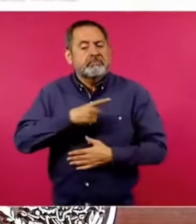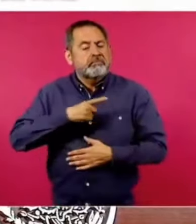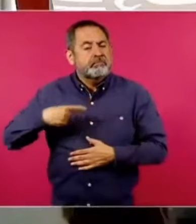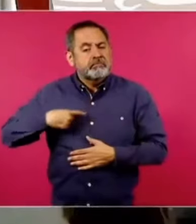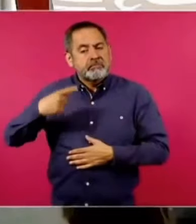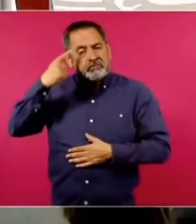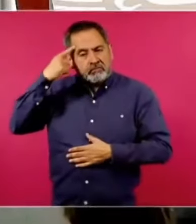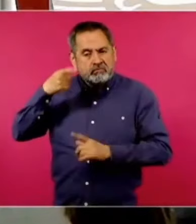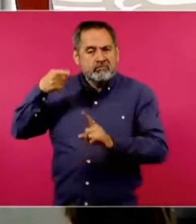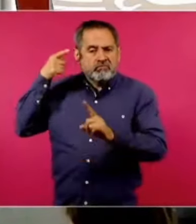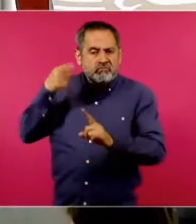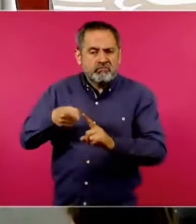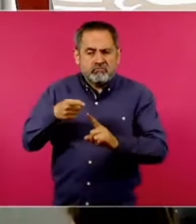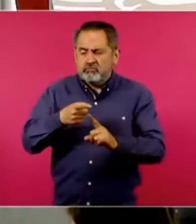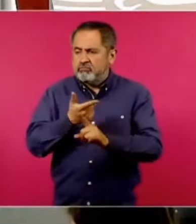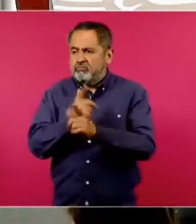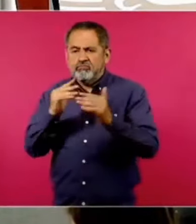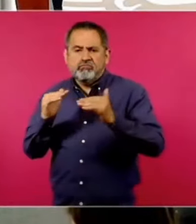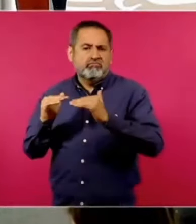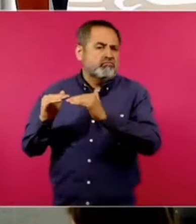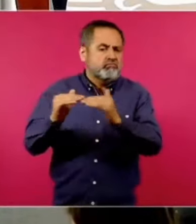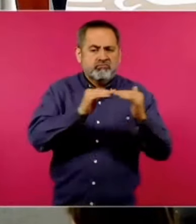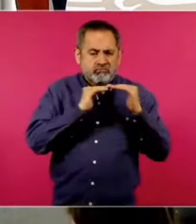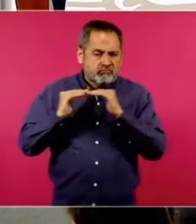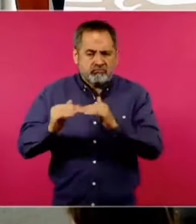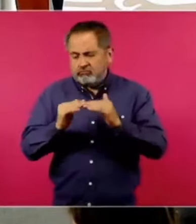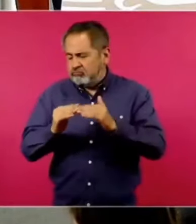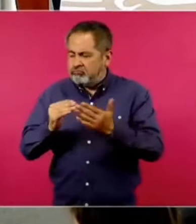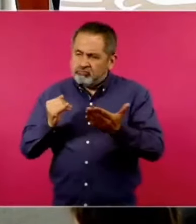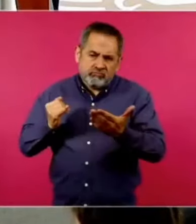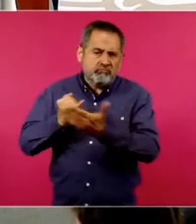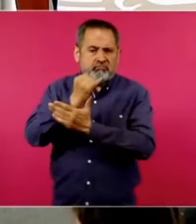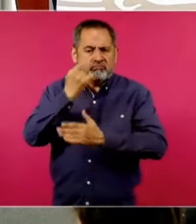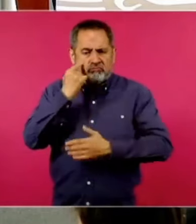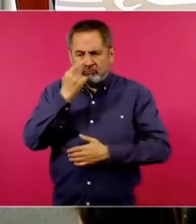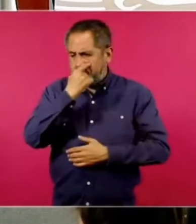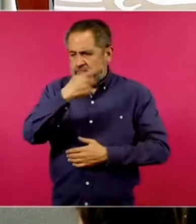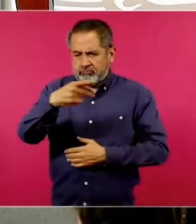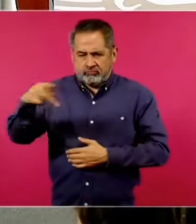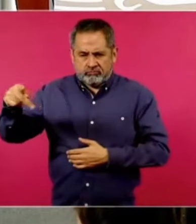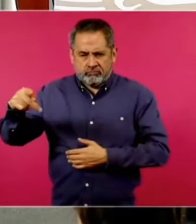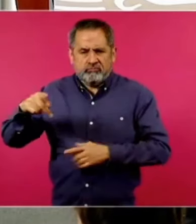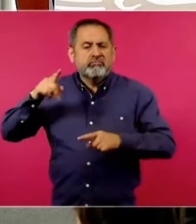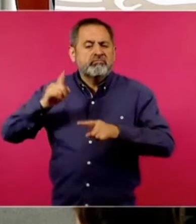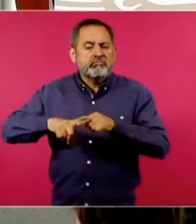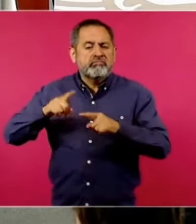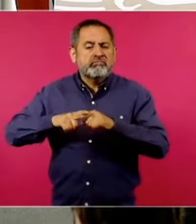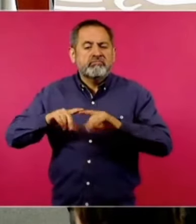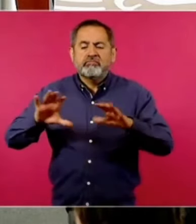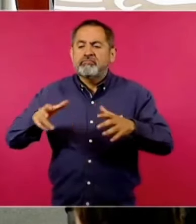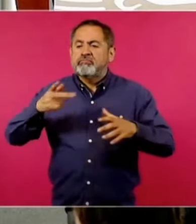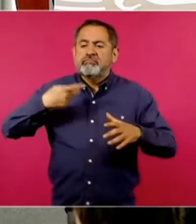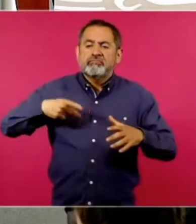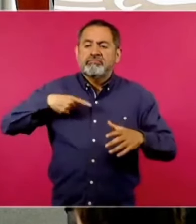esencia de la democracia que es el poder del pueblo.